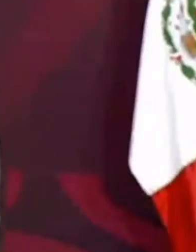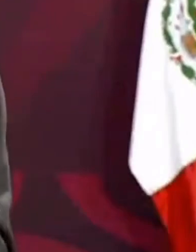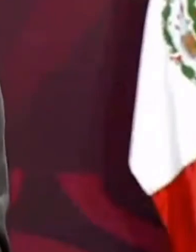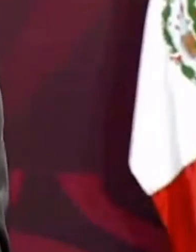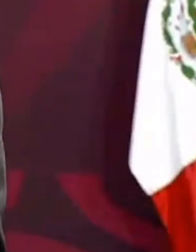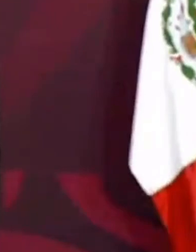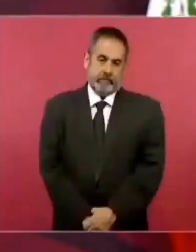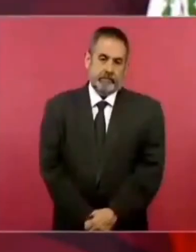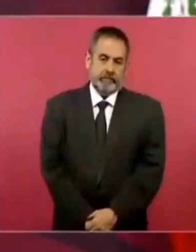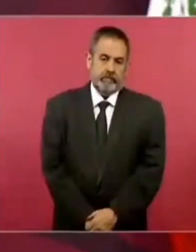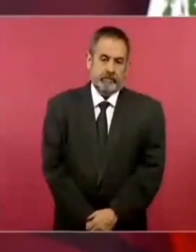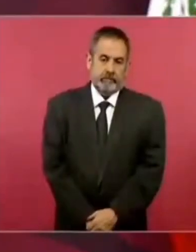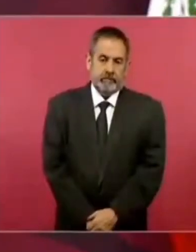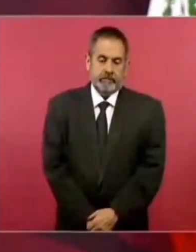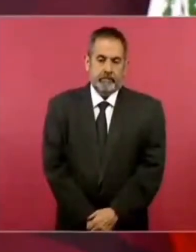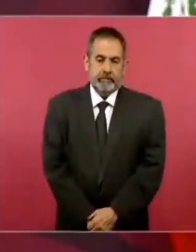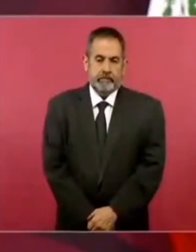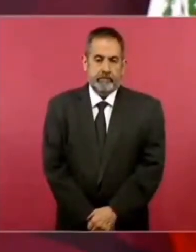paradójicamente,